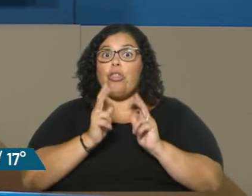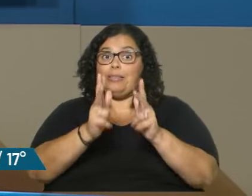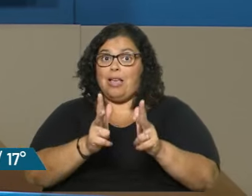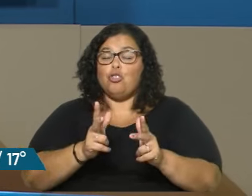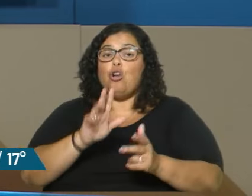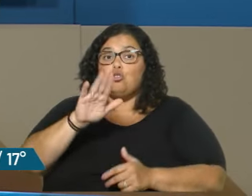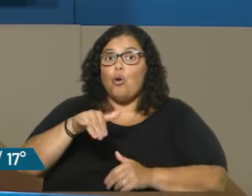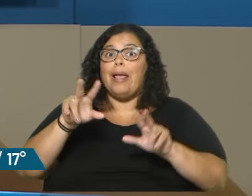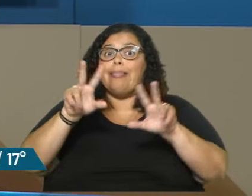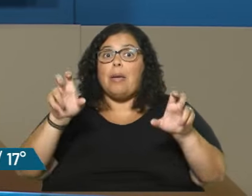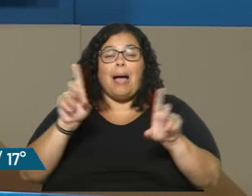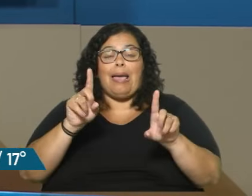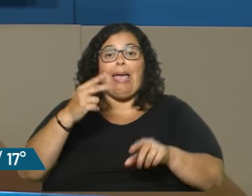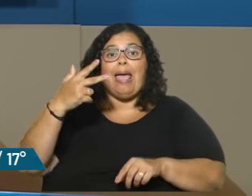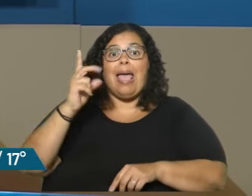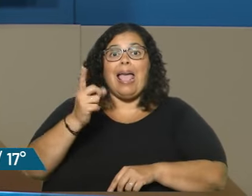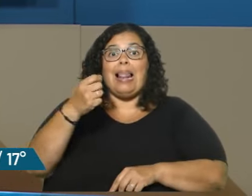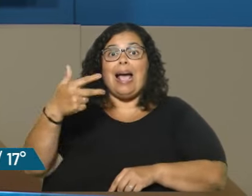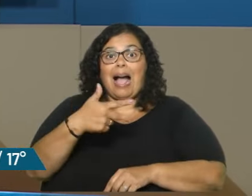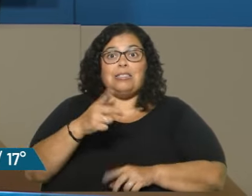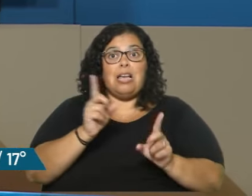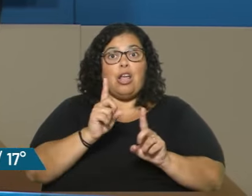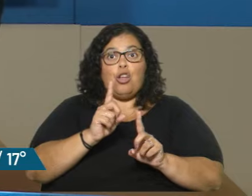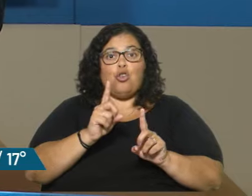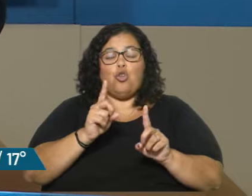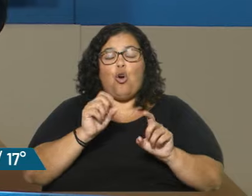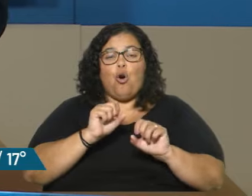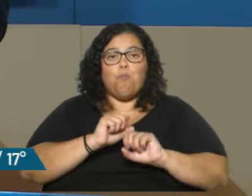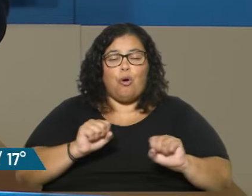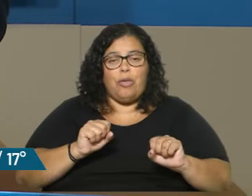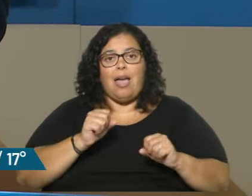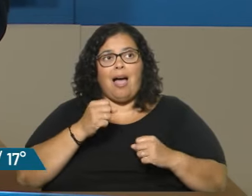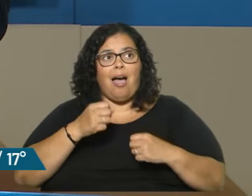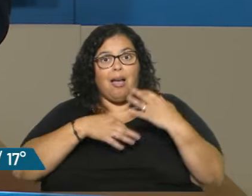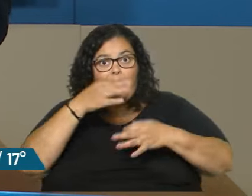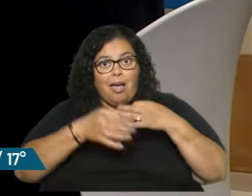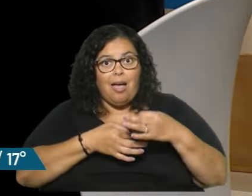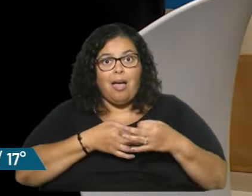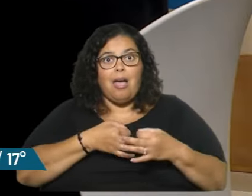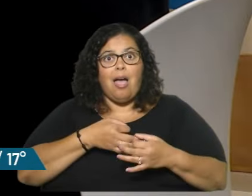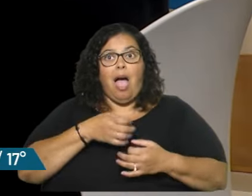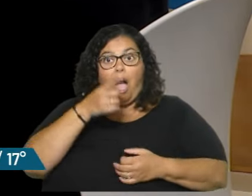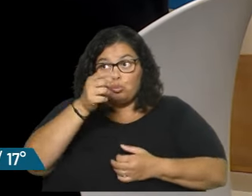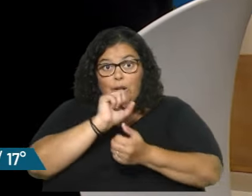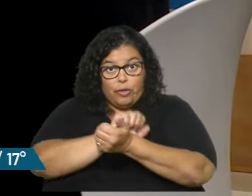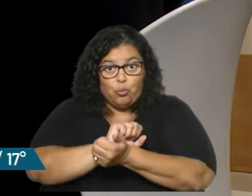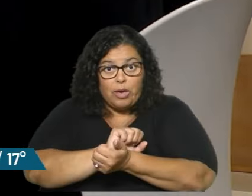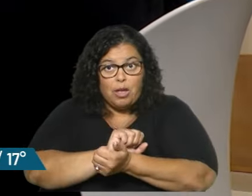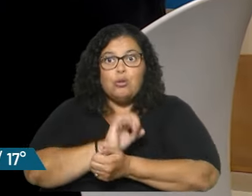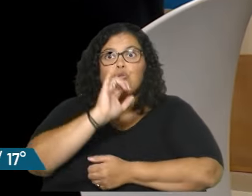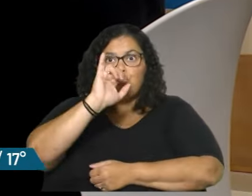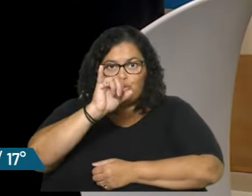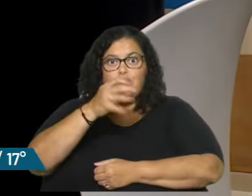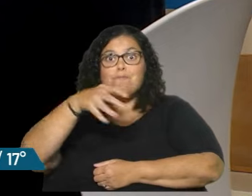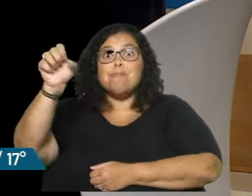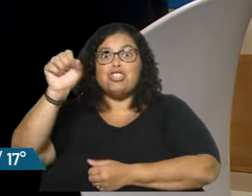vacunas, me querían dar ocho meses de prisión efectiva por hablar a un médico, padre, familia. Sí, sí. Lo detuvieron, lo terminan procesando